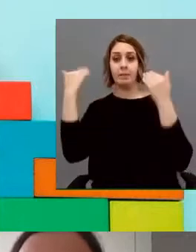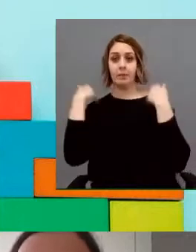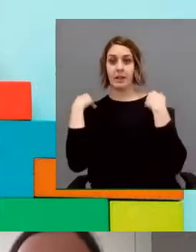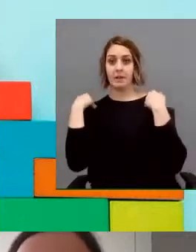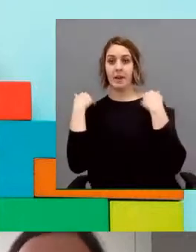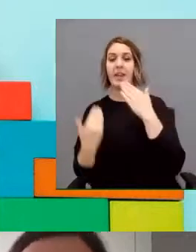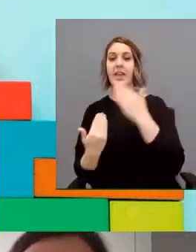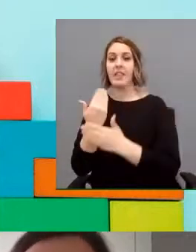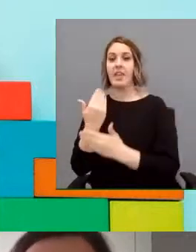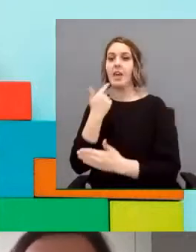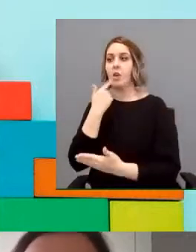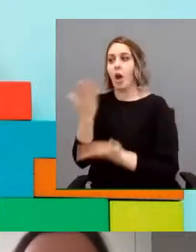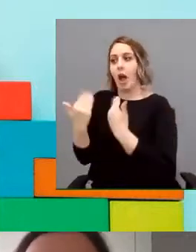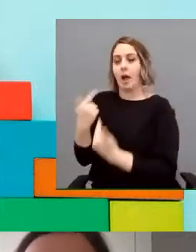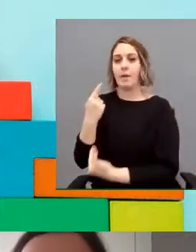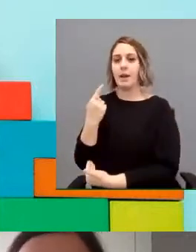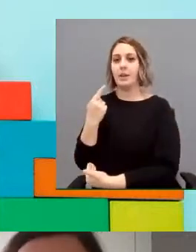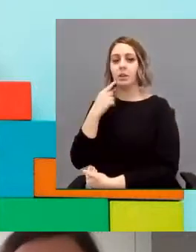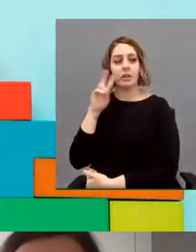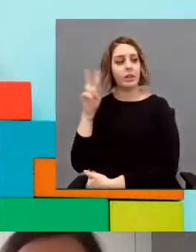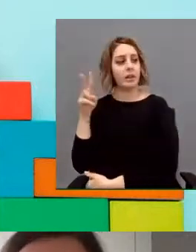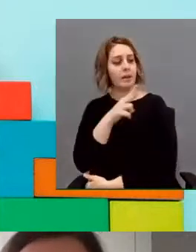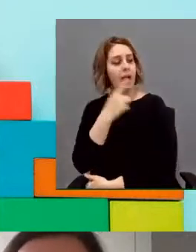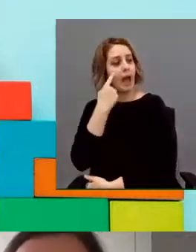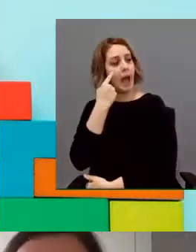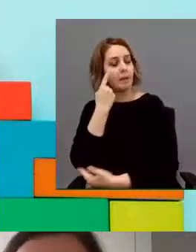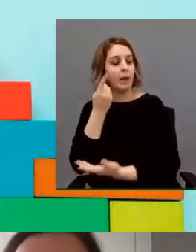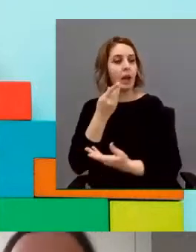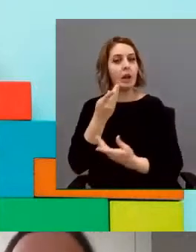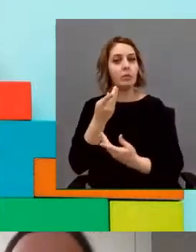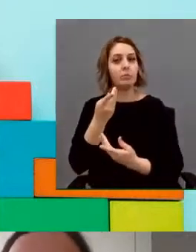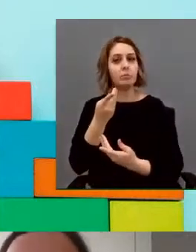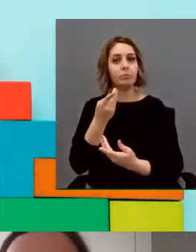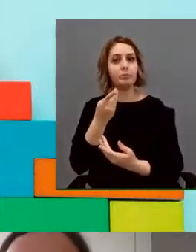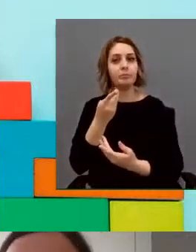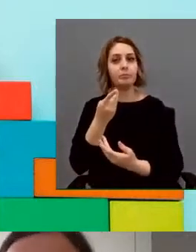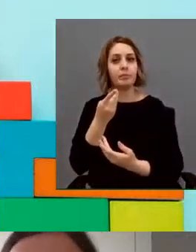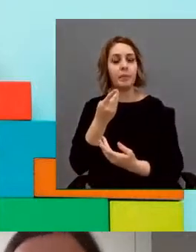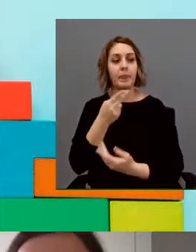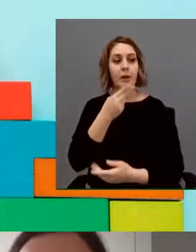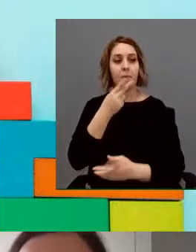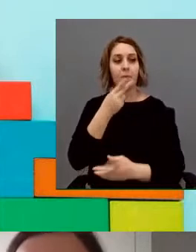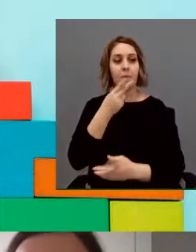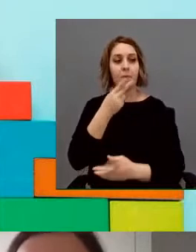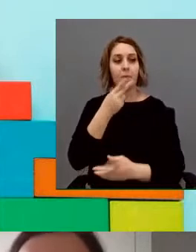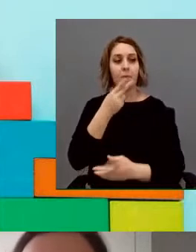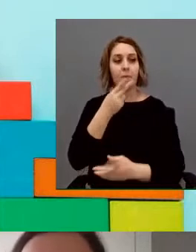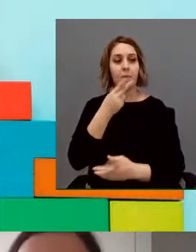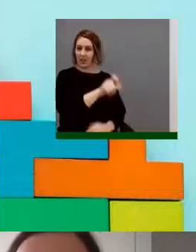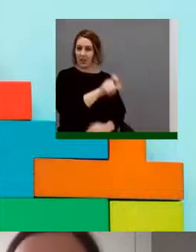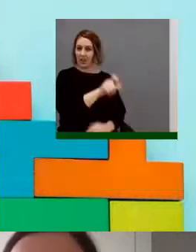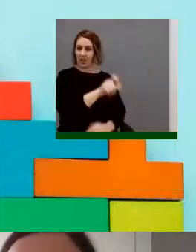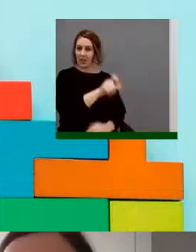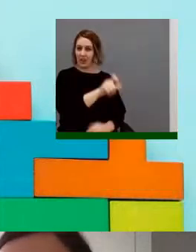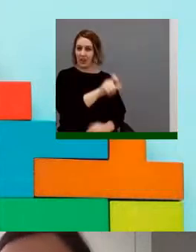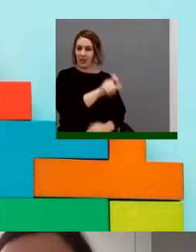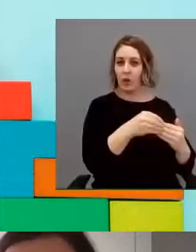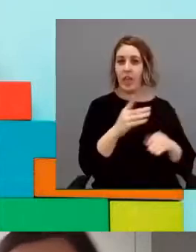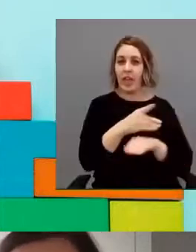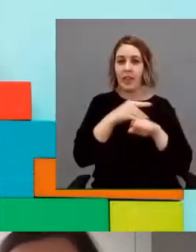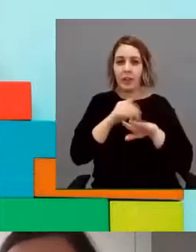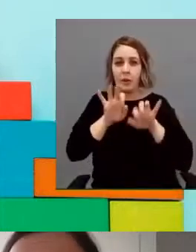quise ver cómo compaginábamos su interés de grabador de datos con